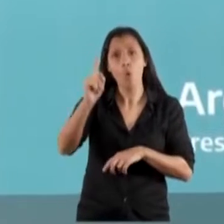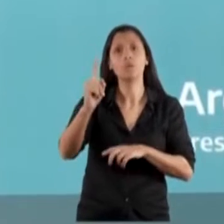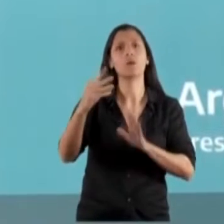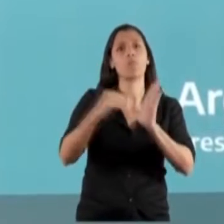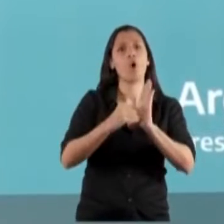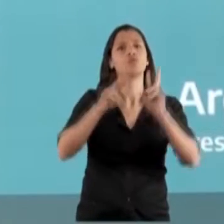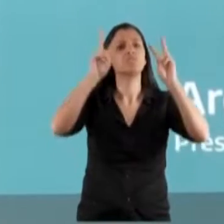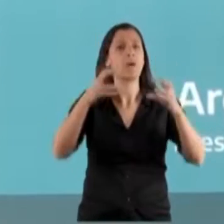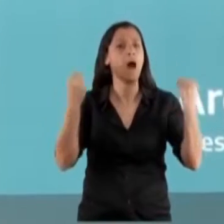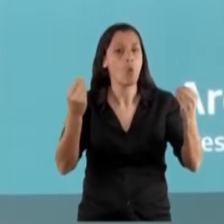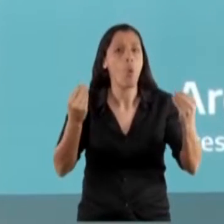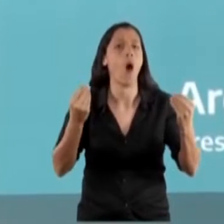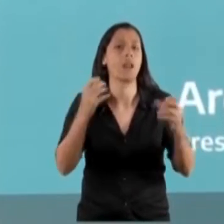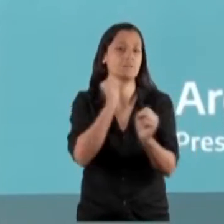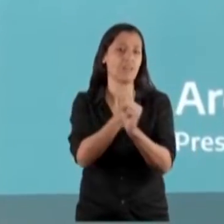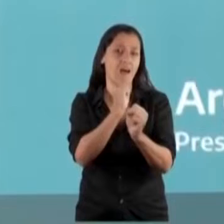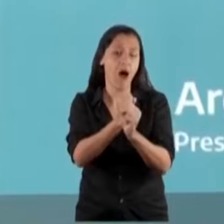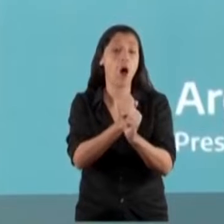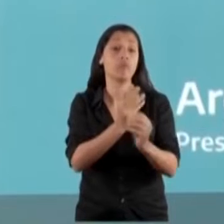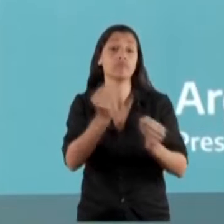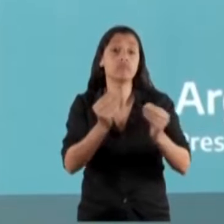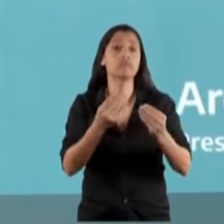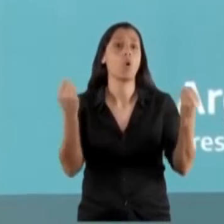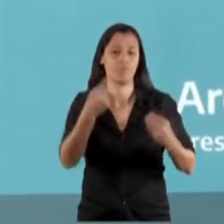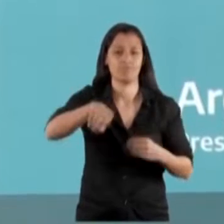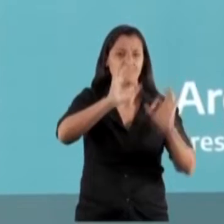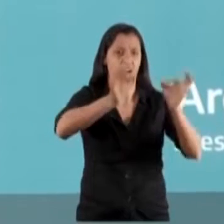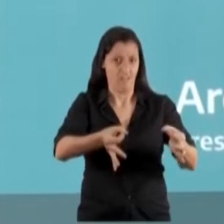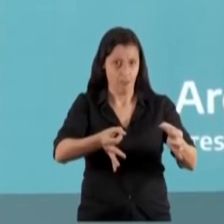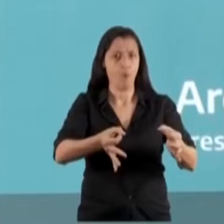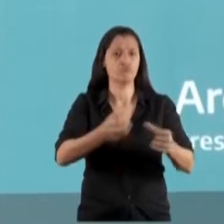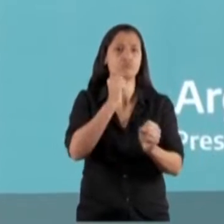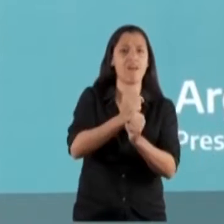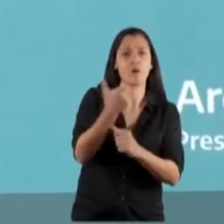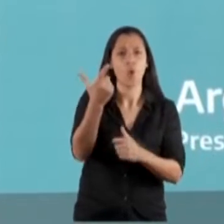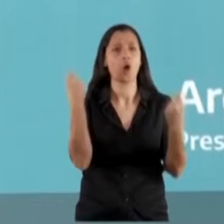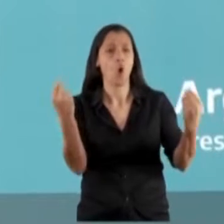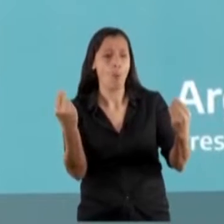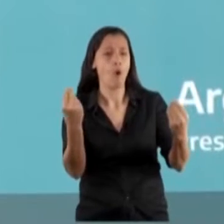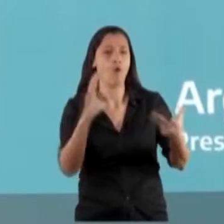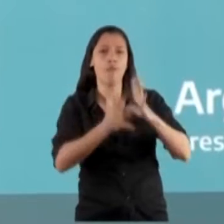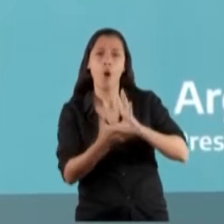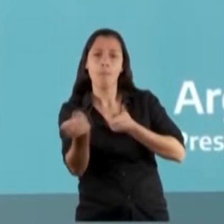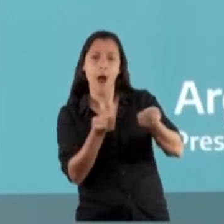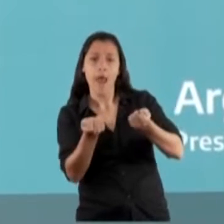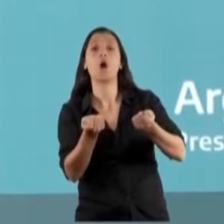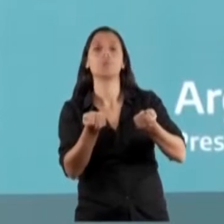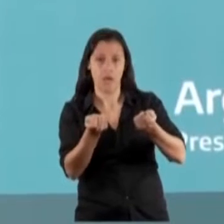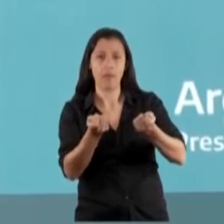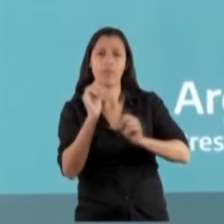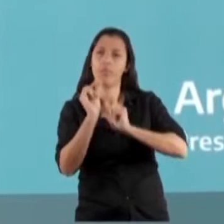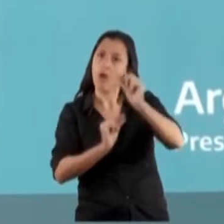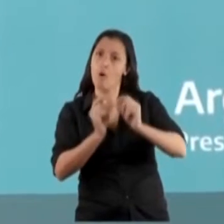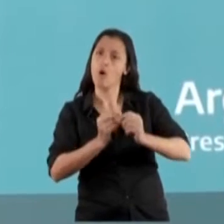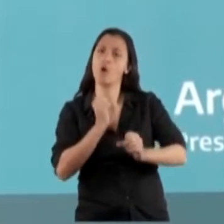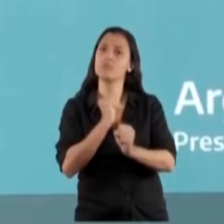desempleo. Bueno, todos lo sabemos y de qué manera se está comportando la creación de empleo